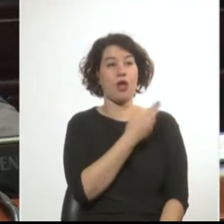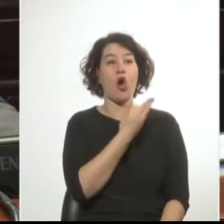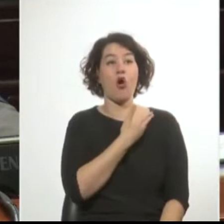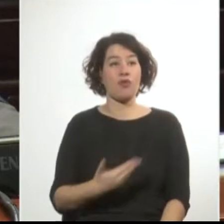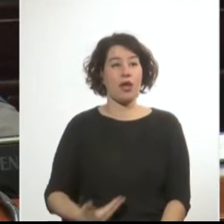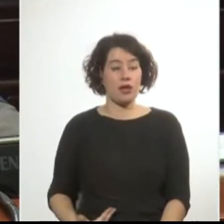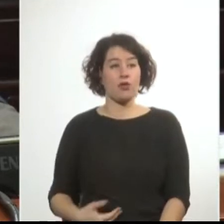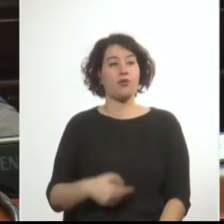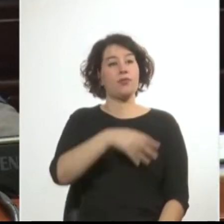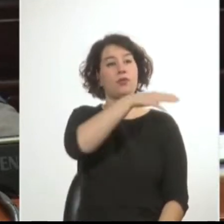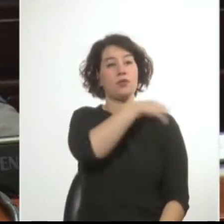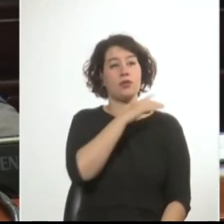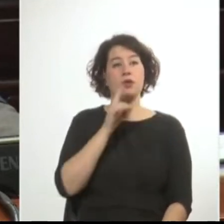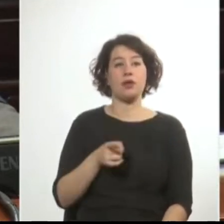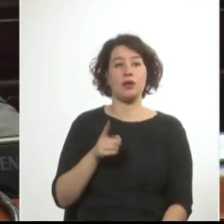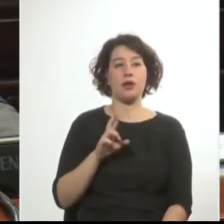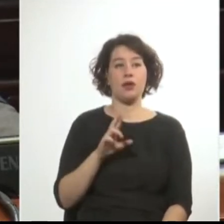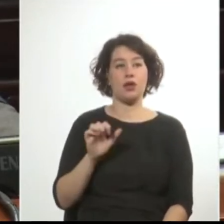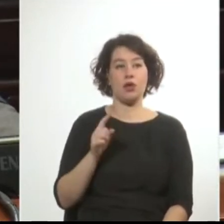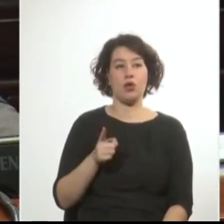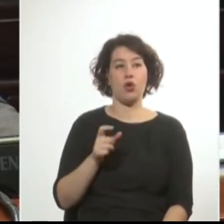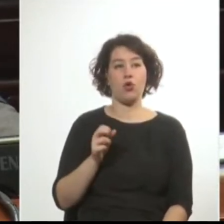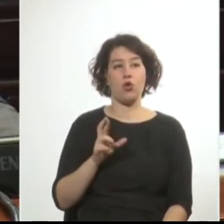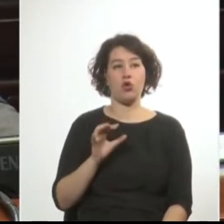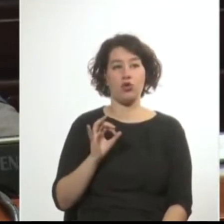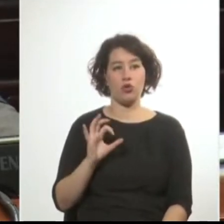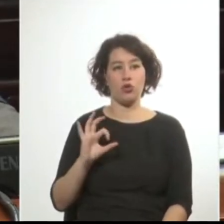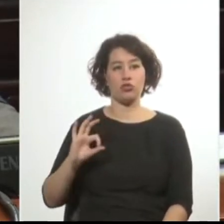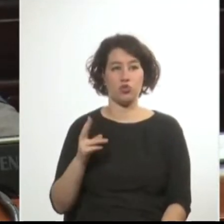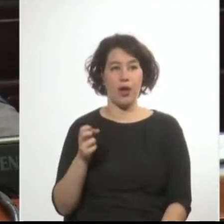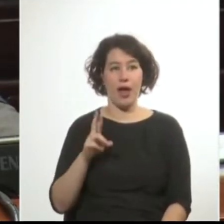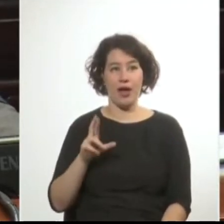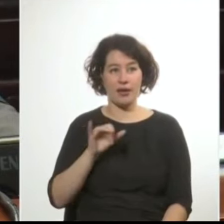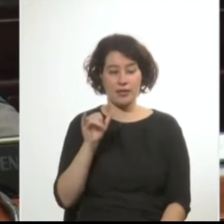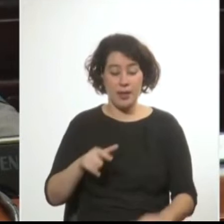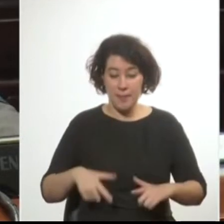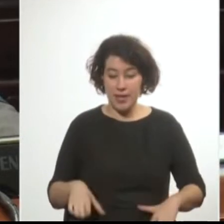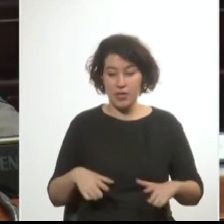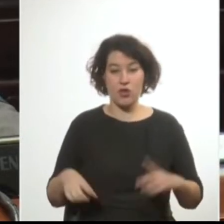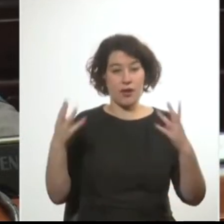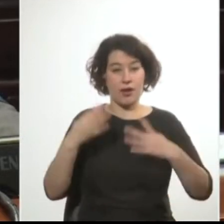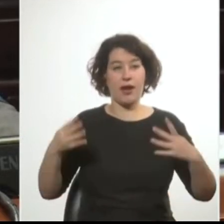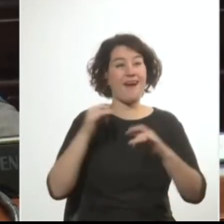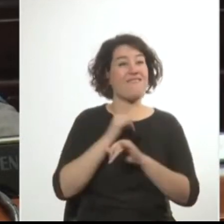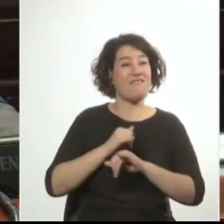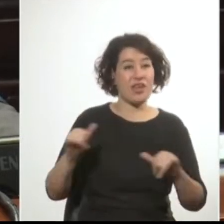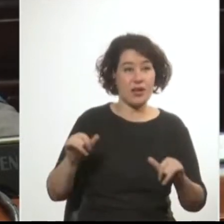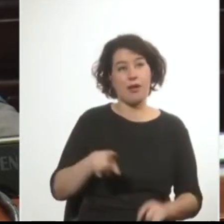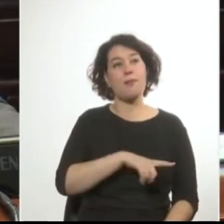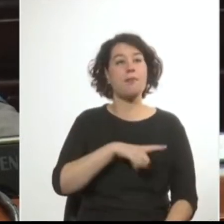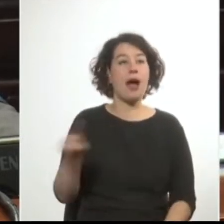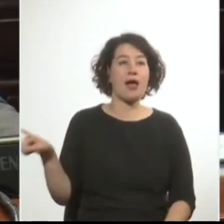el general Gregorio Suárez, ministro de Guerra, quien al terminar la batalla ordena pasar a devuello